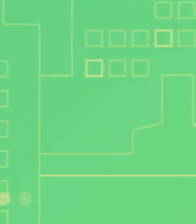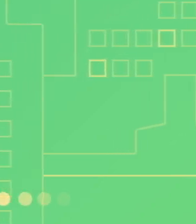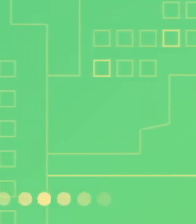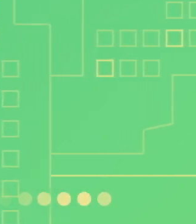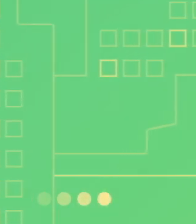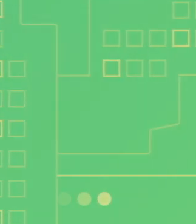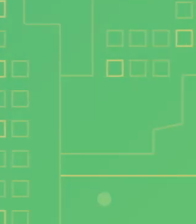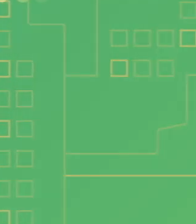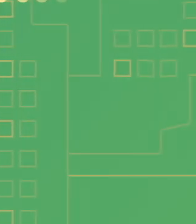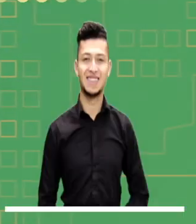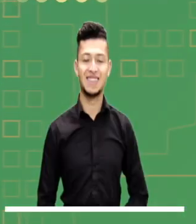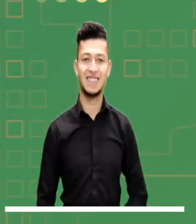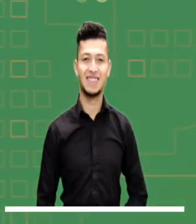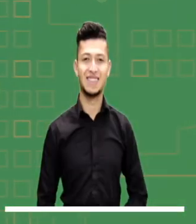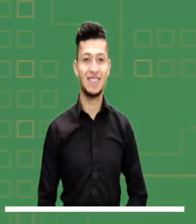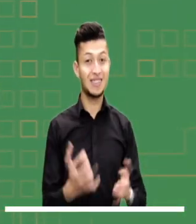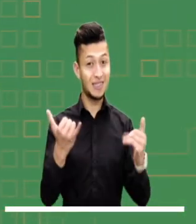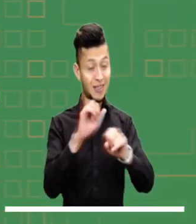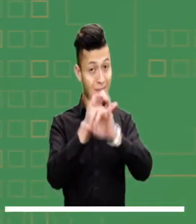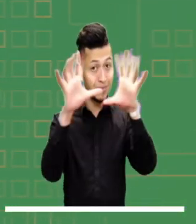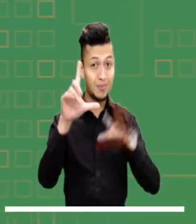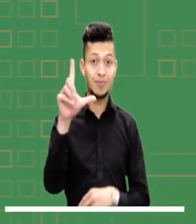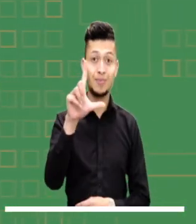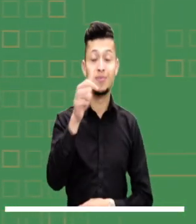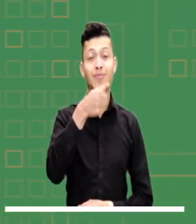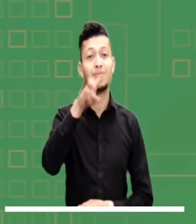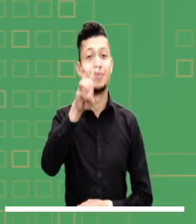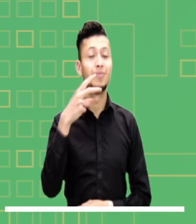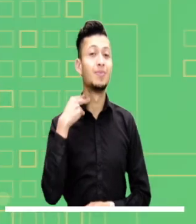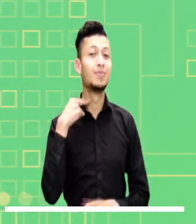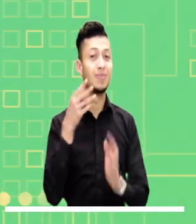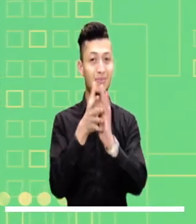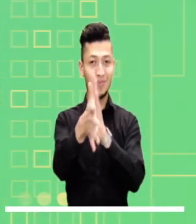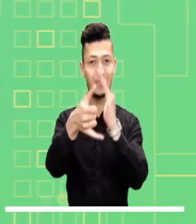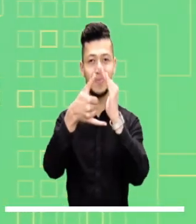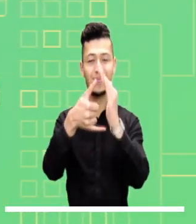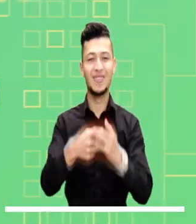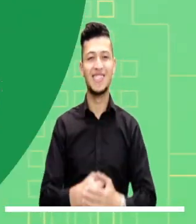Prognóstico del tiempo para la mañana de hoy, lunes 18 de noviembre.